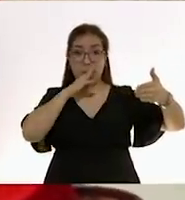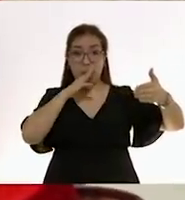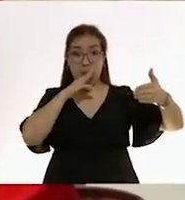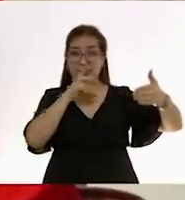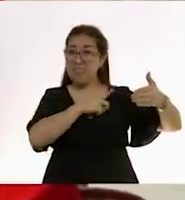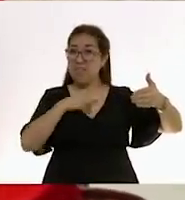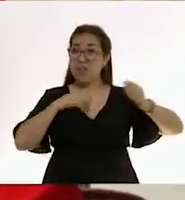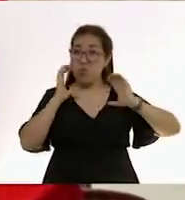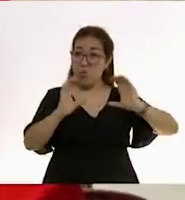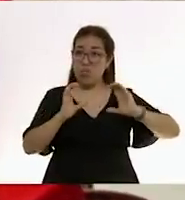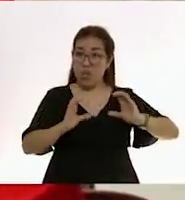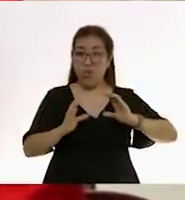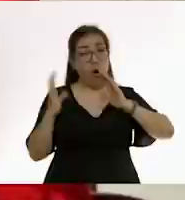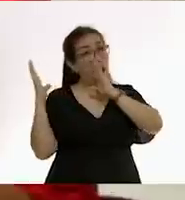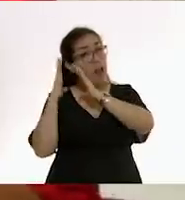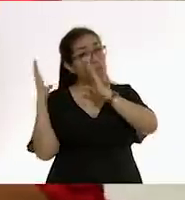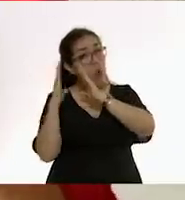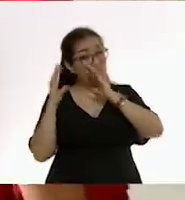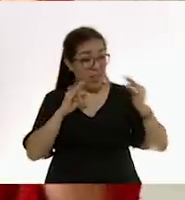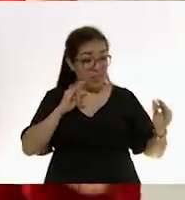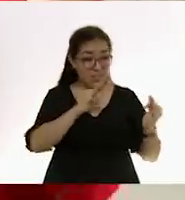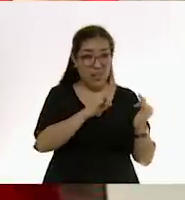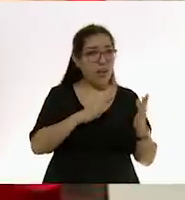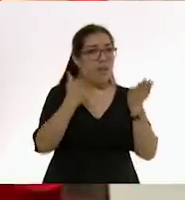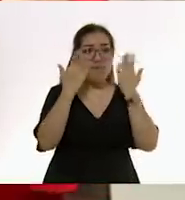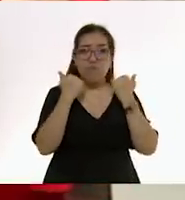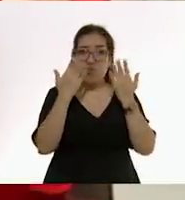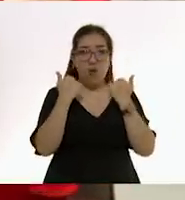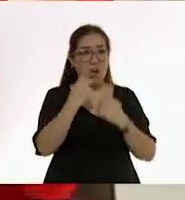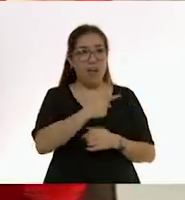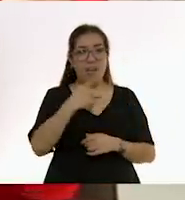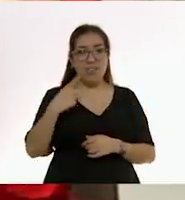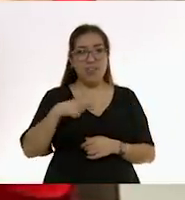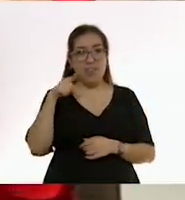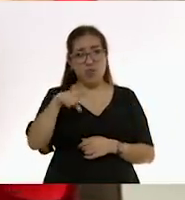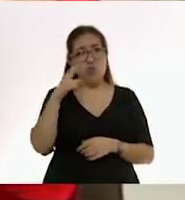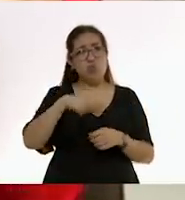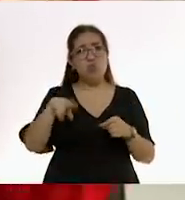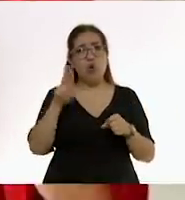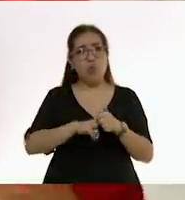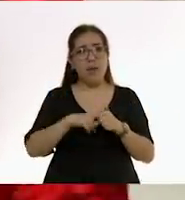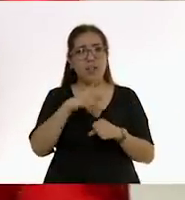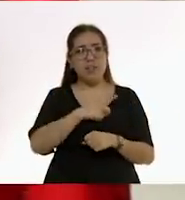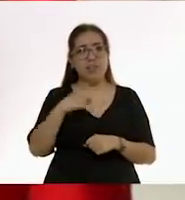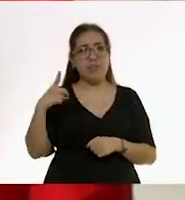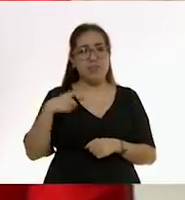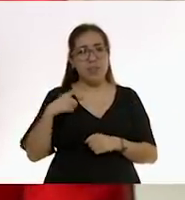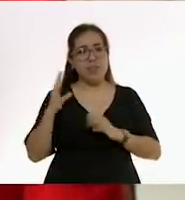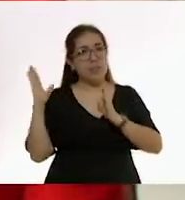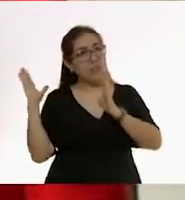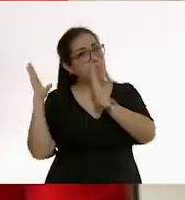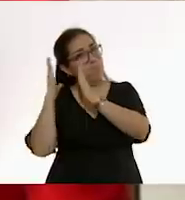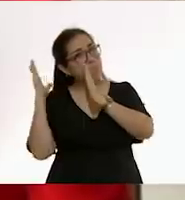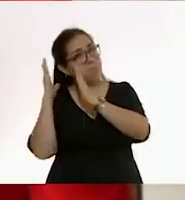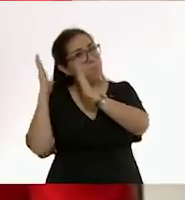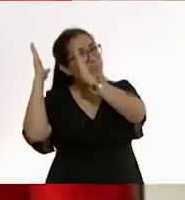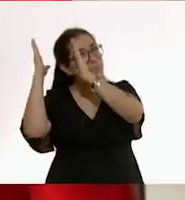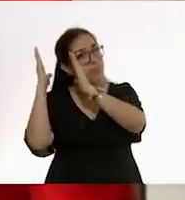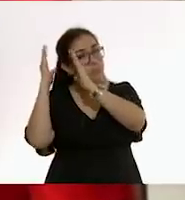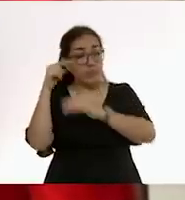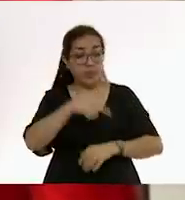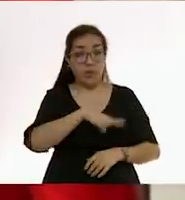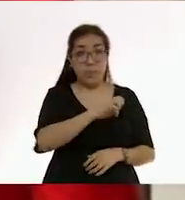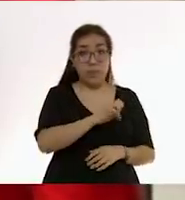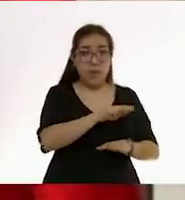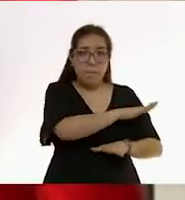cabeza del bebé. Tú puedes usar una almohada pero lo que procuras hacer es ponerte la almohada hasta donde está tu cabeza y que la superficie que tenga el bebé esté plana